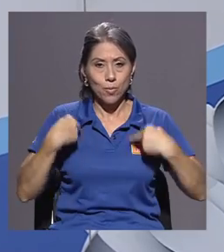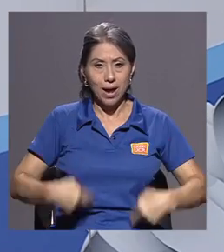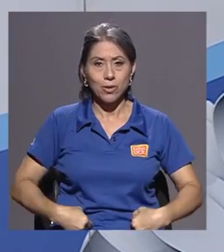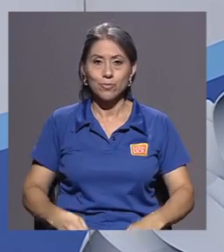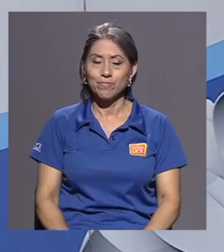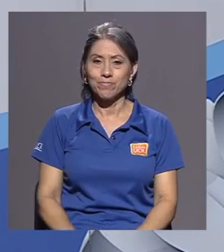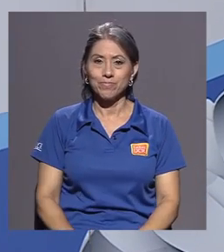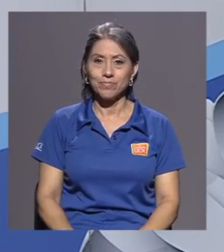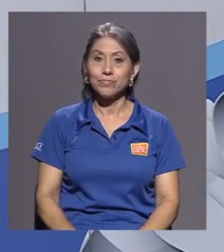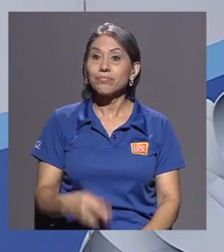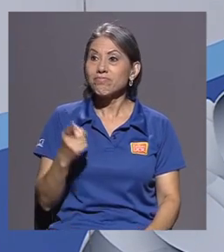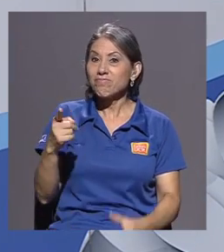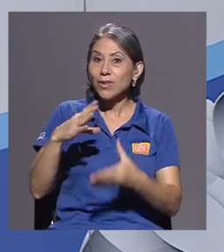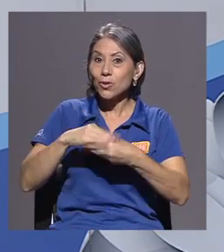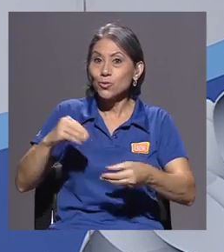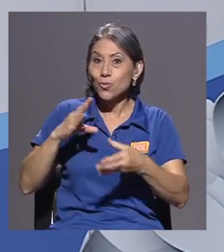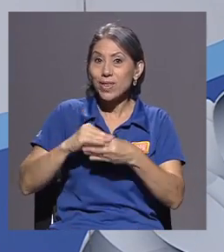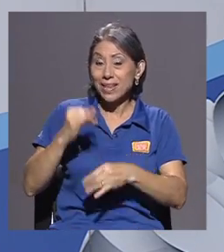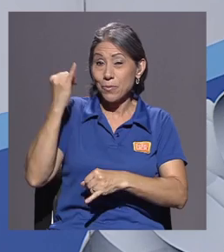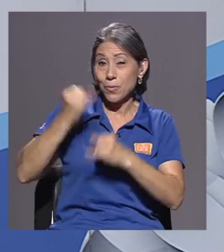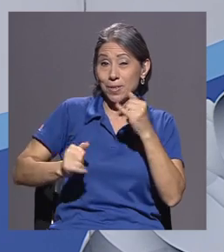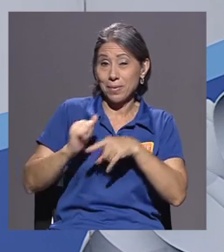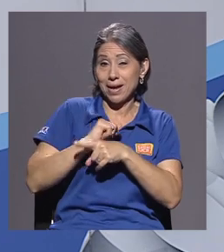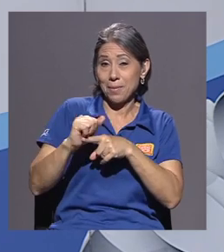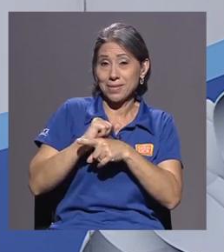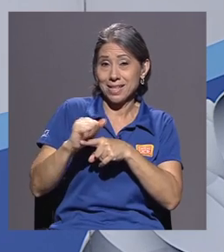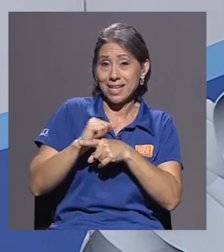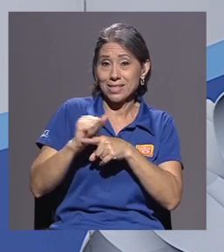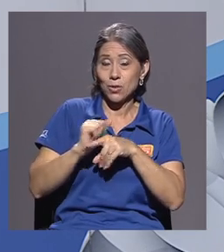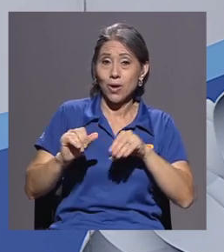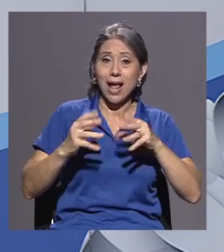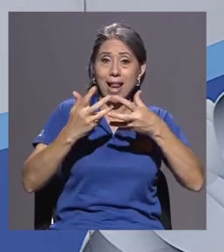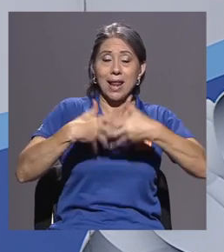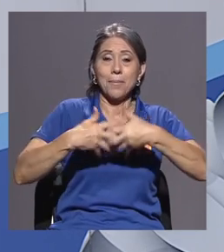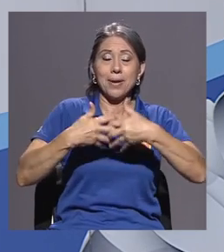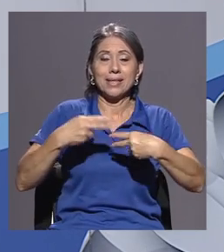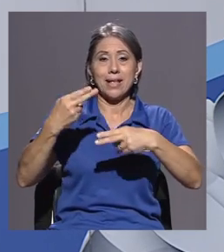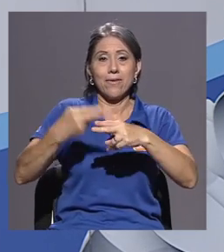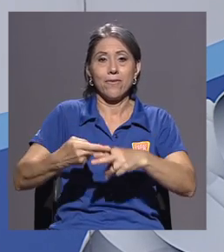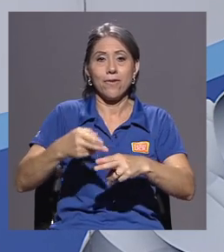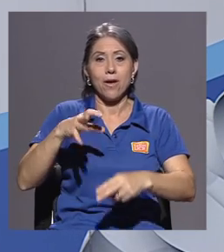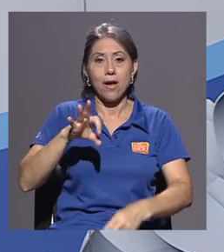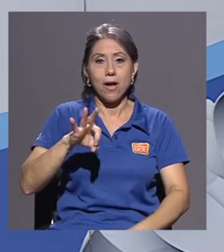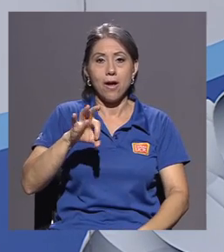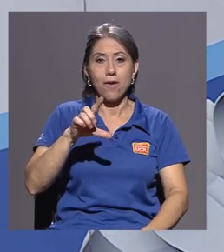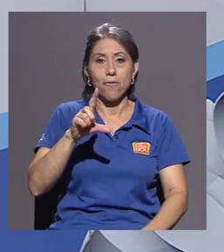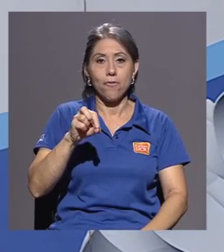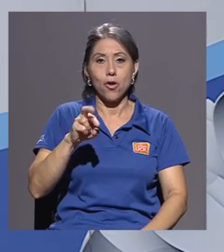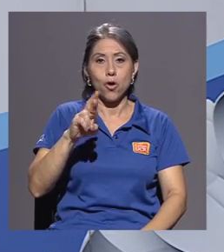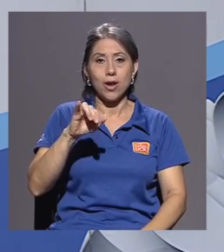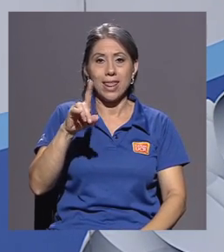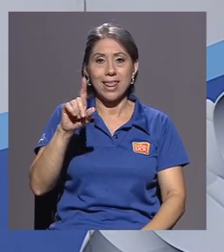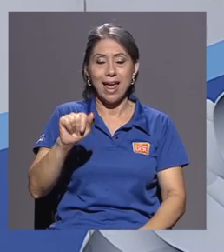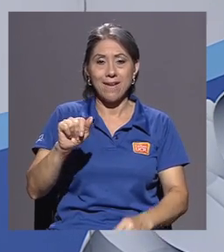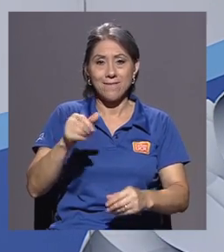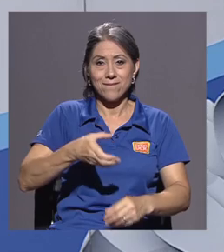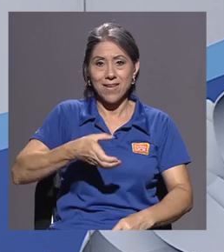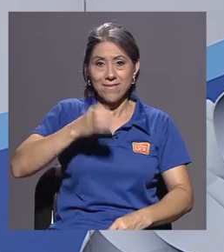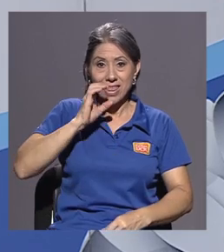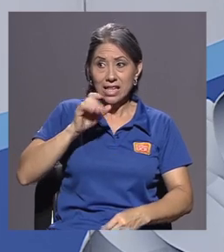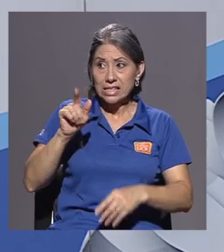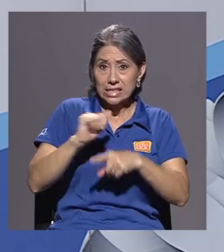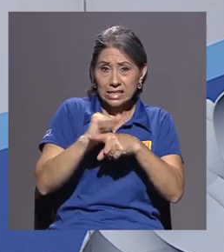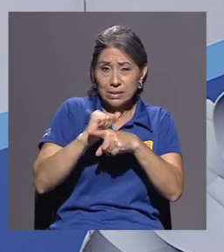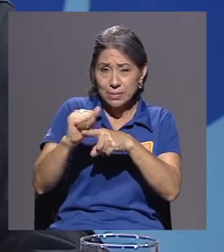cuenta por el tema de la última capacitación que están dando a la empresa Florida Bebidas. Entiendo que se está capacitando a toda la fuerza de